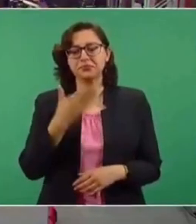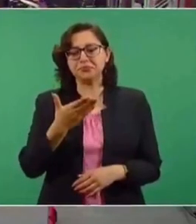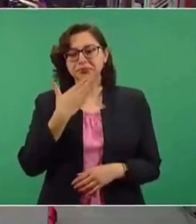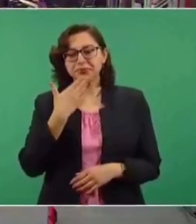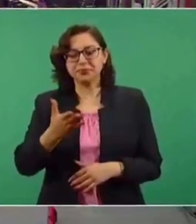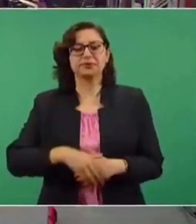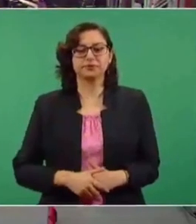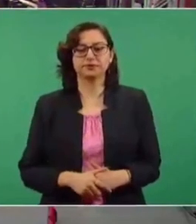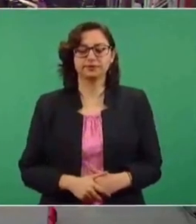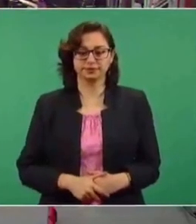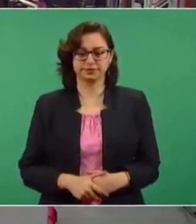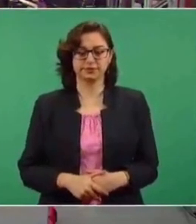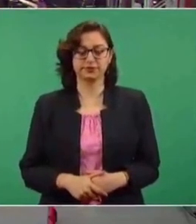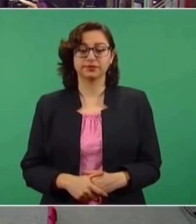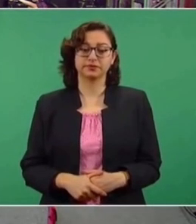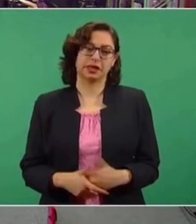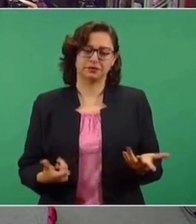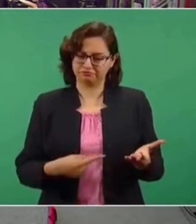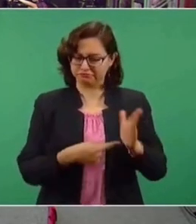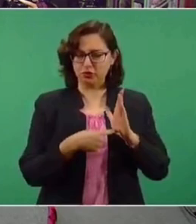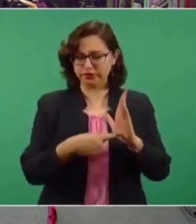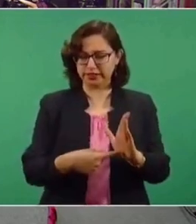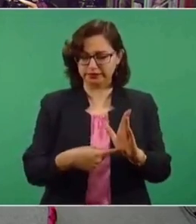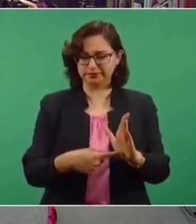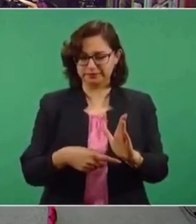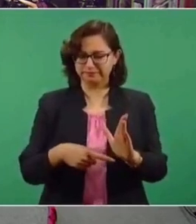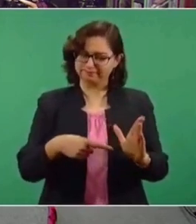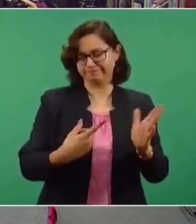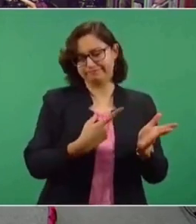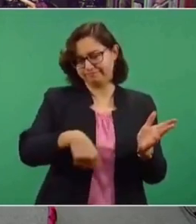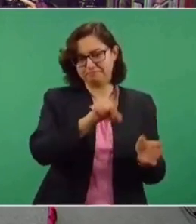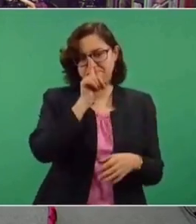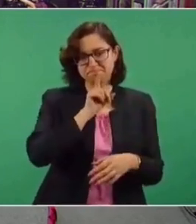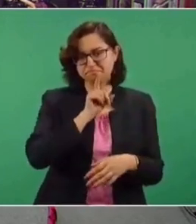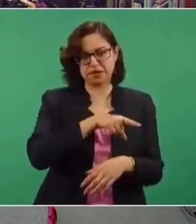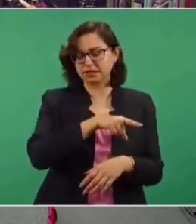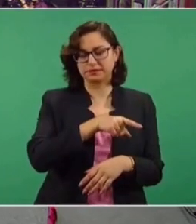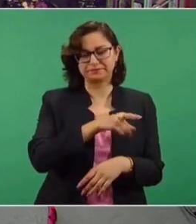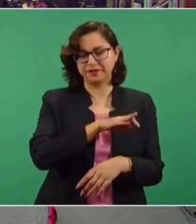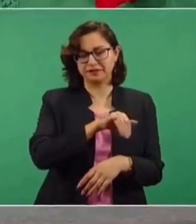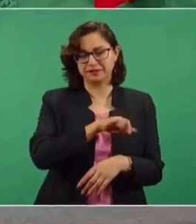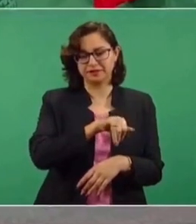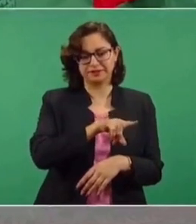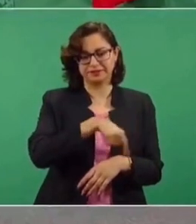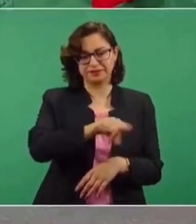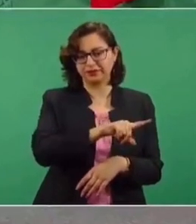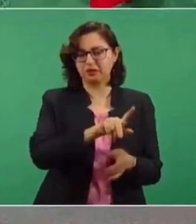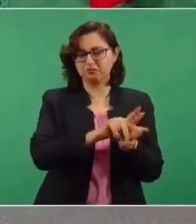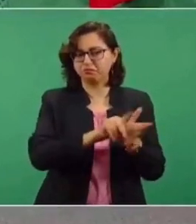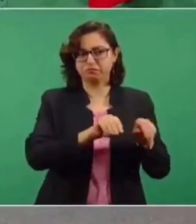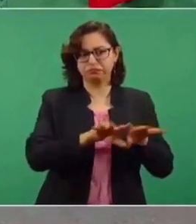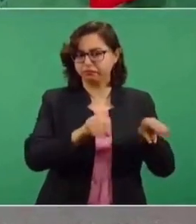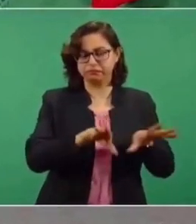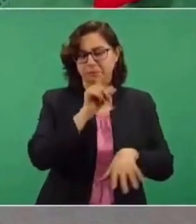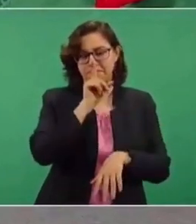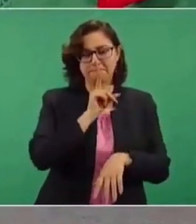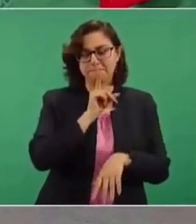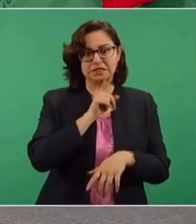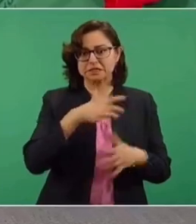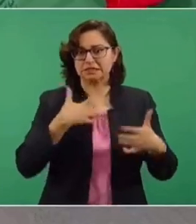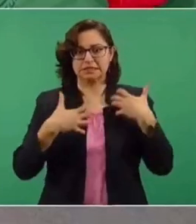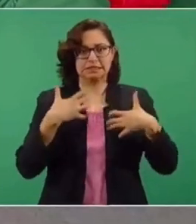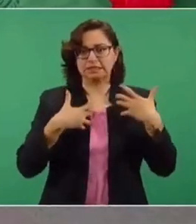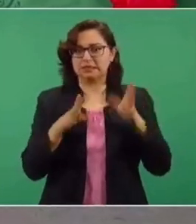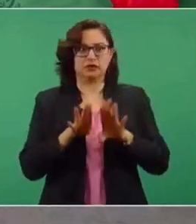Muy bien. Se aclara porque están desatados los de la prensa, Fifi. En su